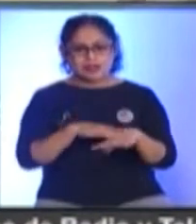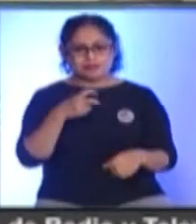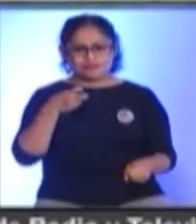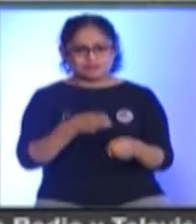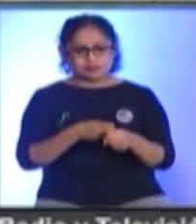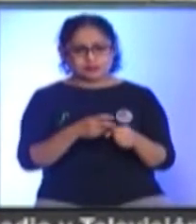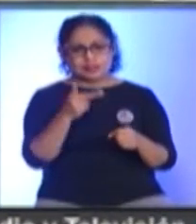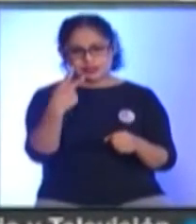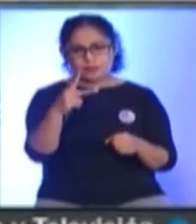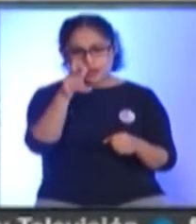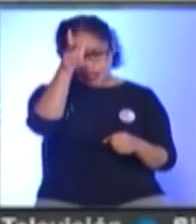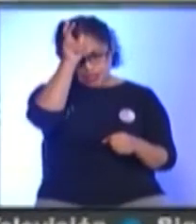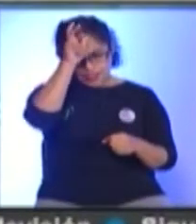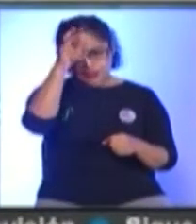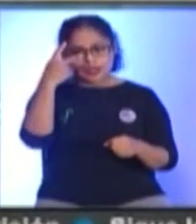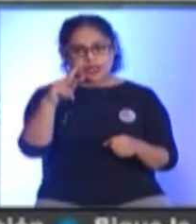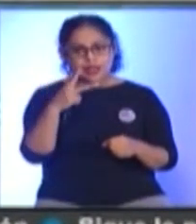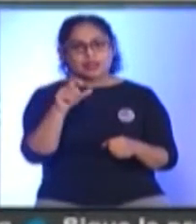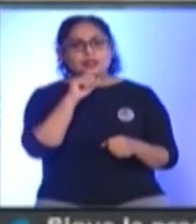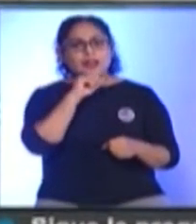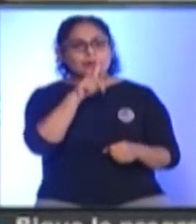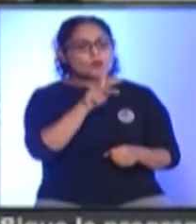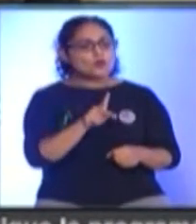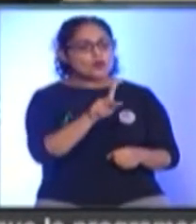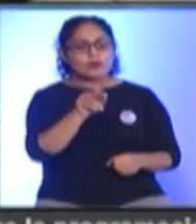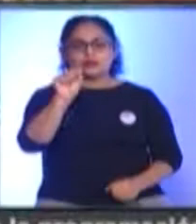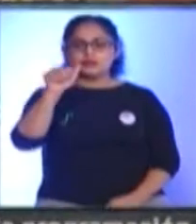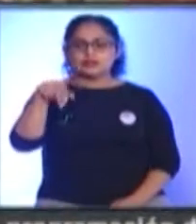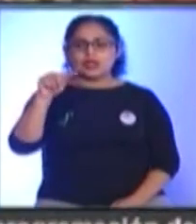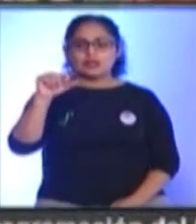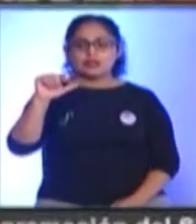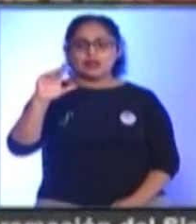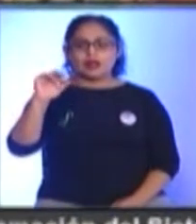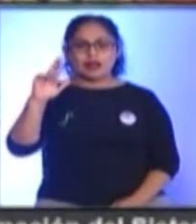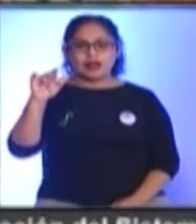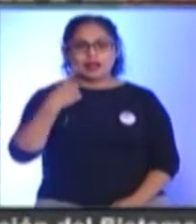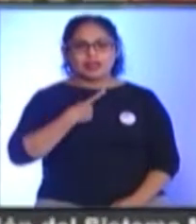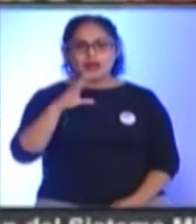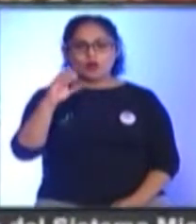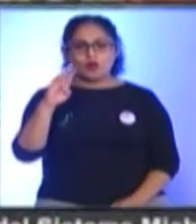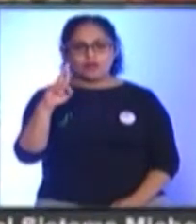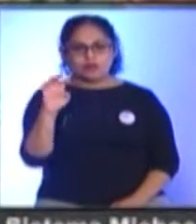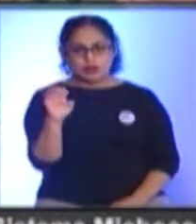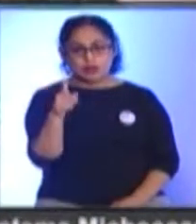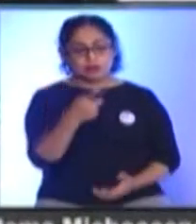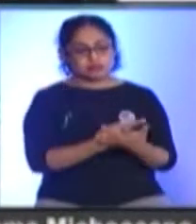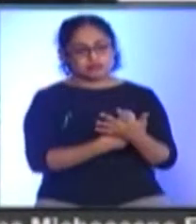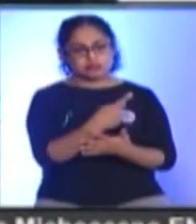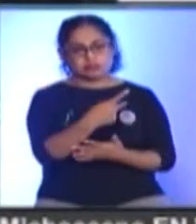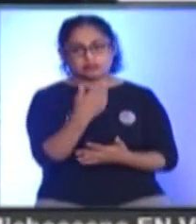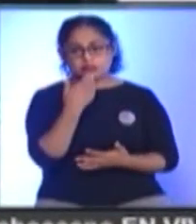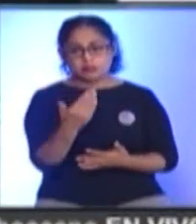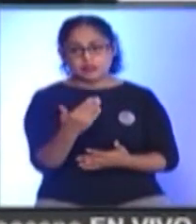mi gallo El artesano De Santa Clara Del cobre José Abdón Punzón Chávez Será reconocido Con el galardo Nacional La